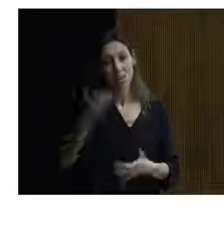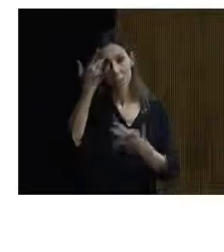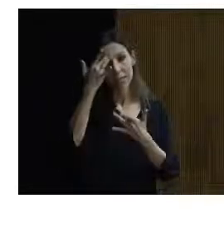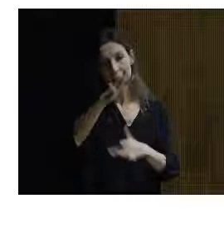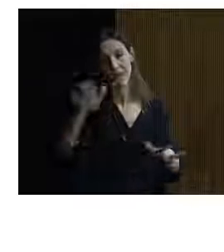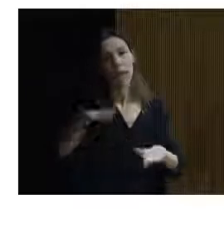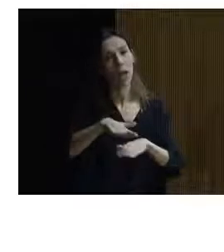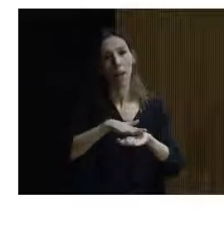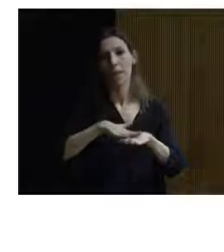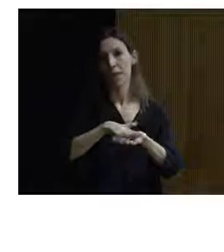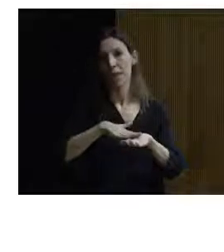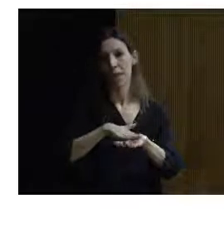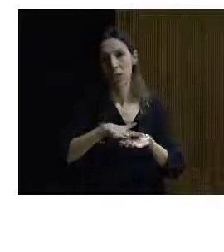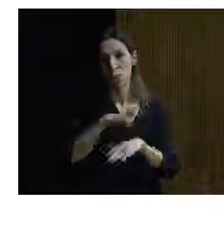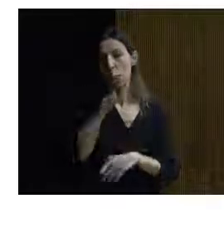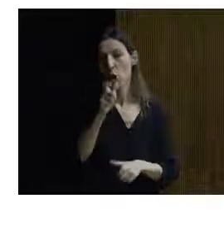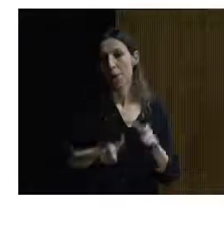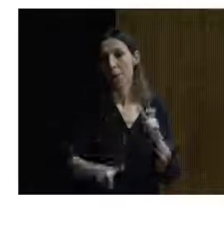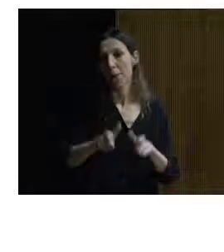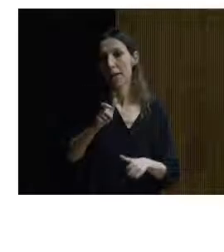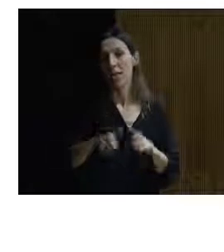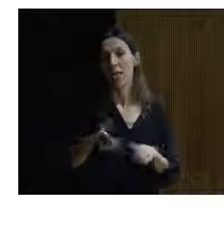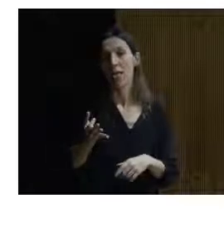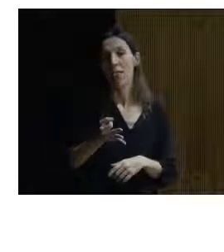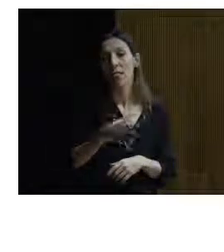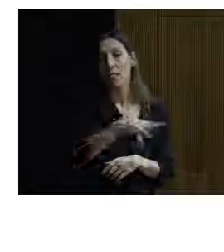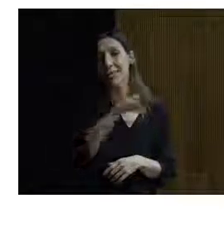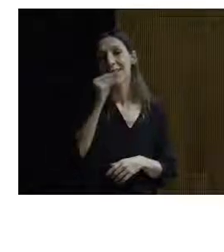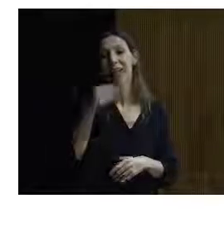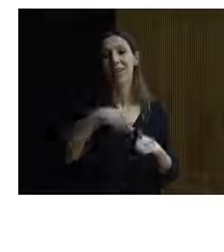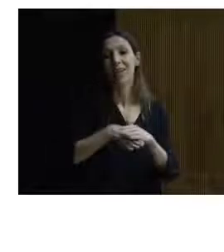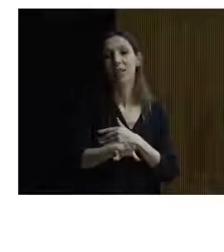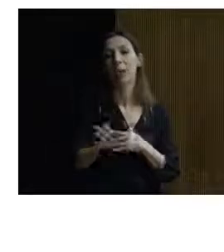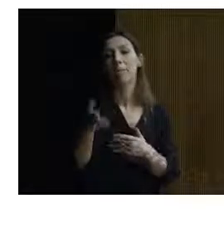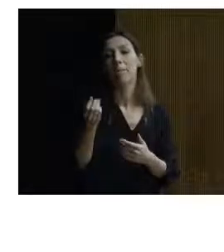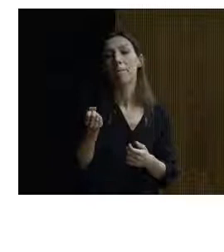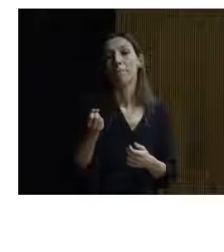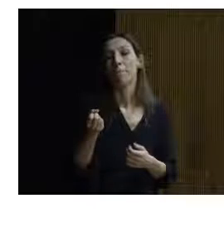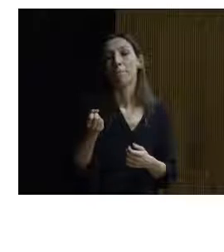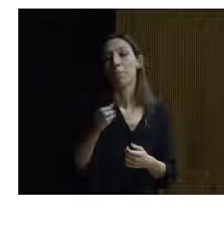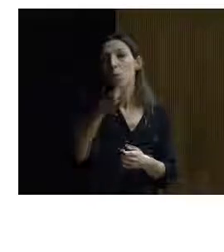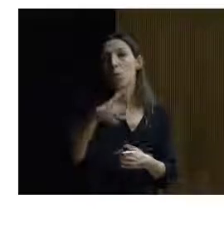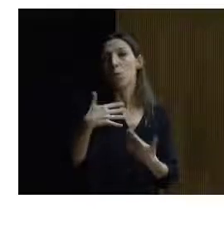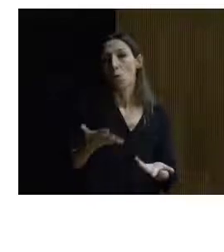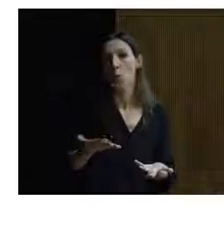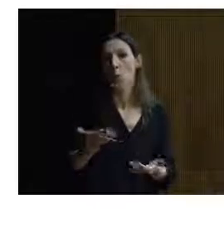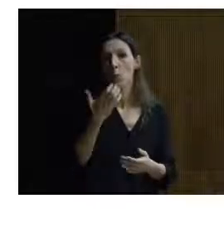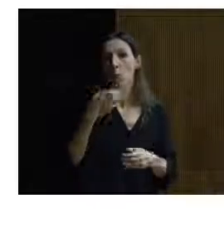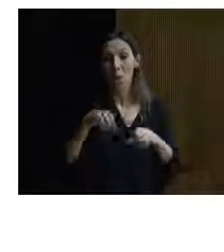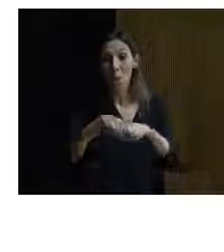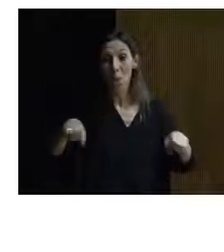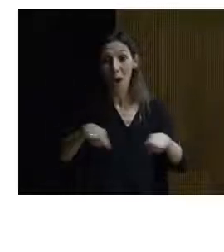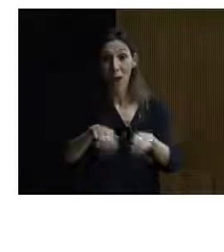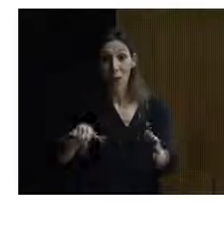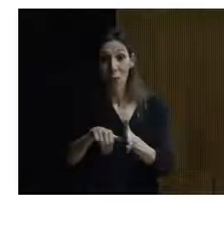es fundamental. Es fundamental porque la gente tiene que entender para qué es la accesibilidad. O tiene que entender por qué una barra se coloca al lado del inodoro.